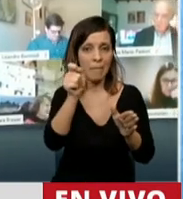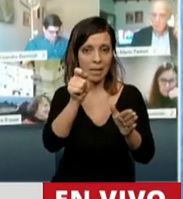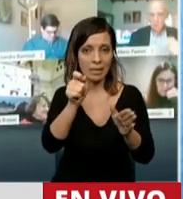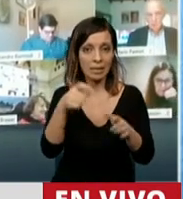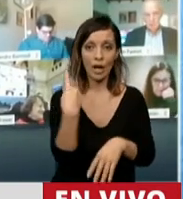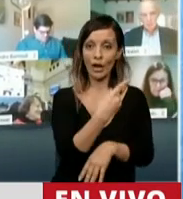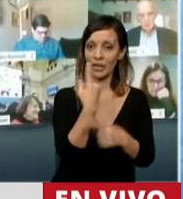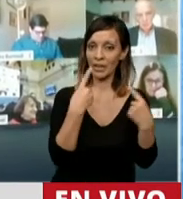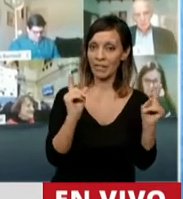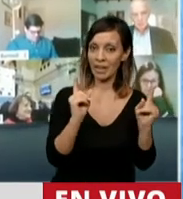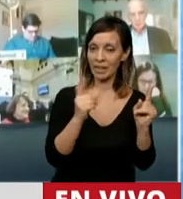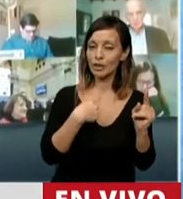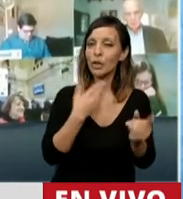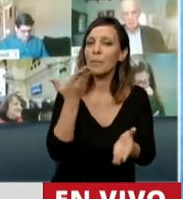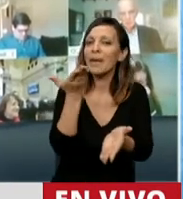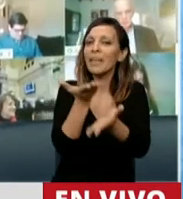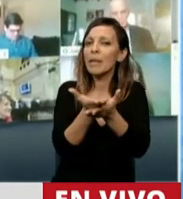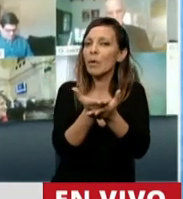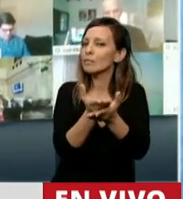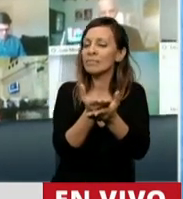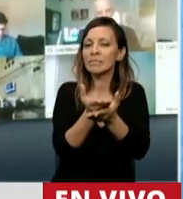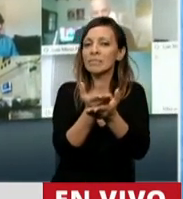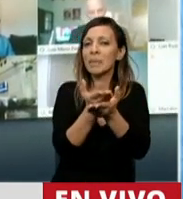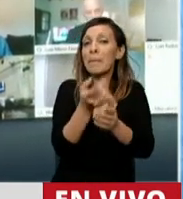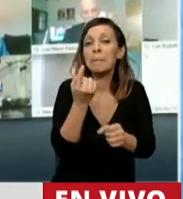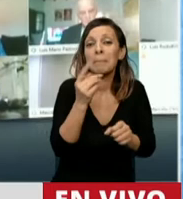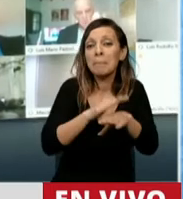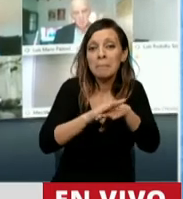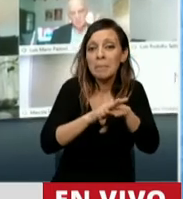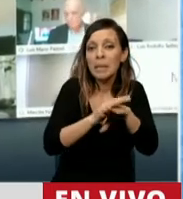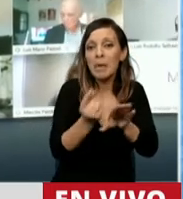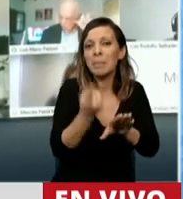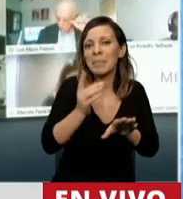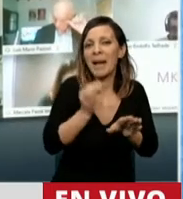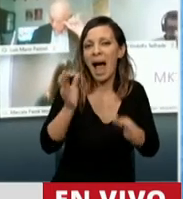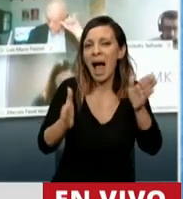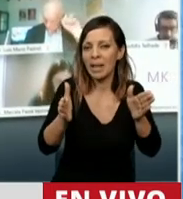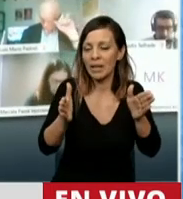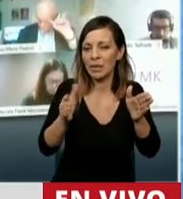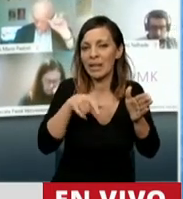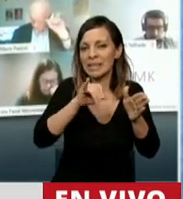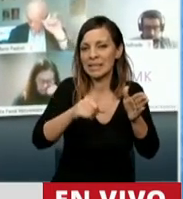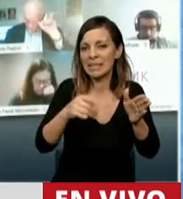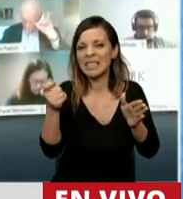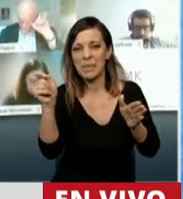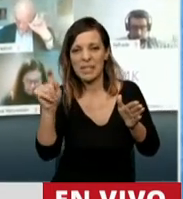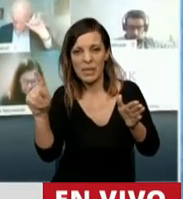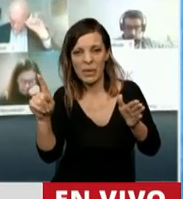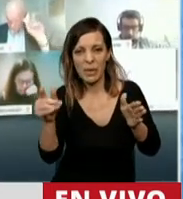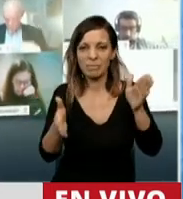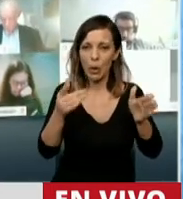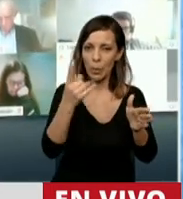Nosotros pedimos que se aplicara al menos por el primer año de vigencia, aumentando de esta manera,